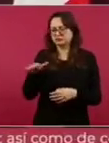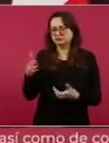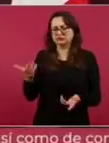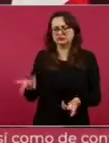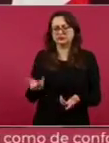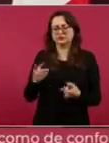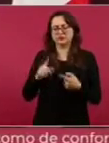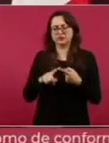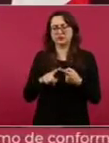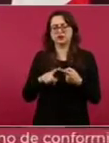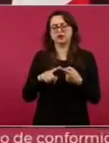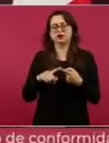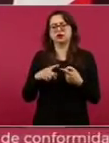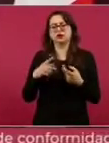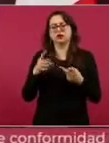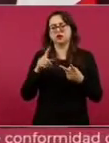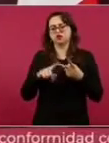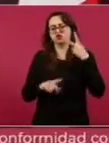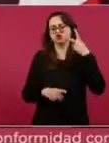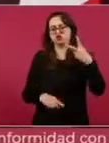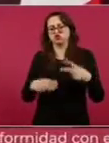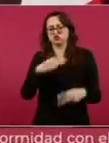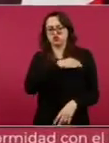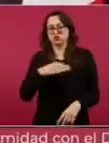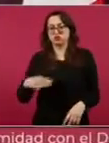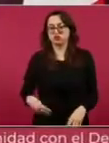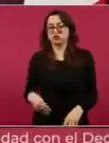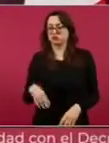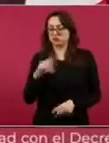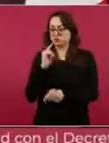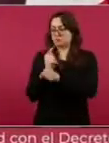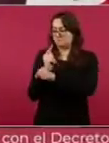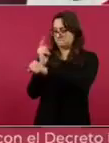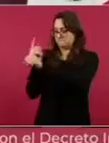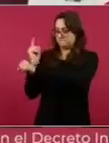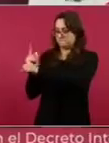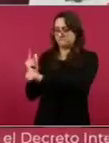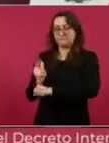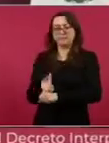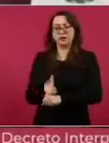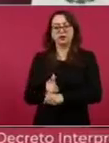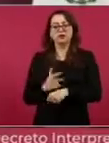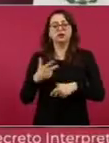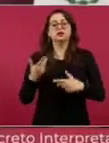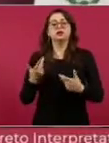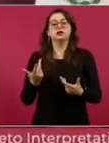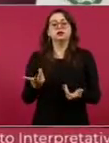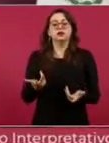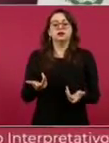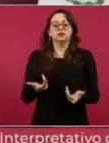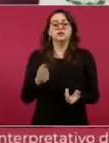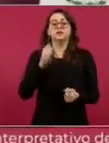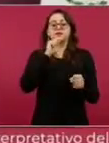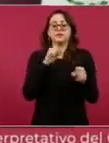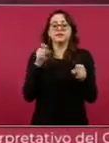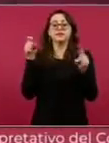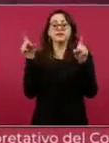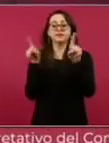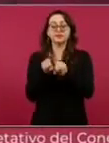Comalcalco, básicamente. Y también está